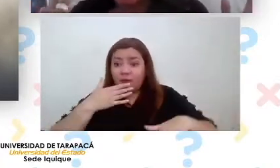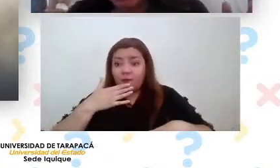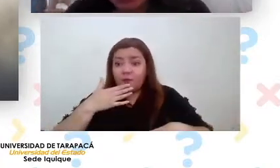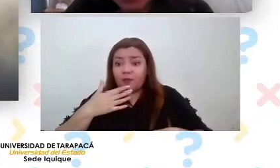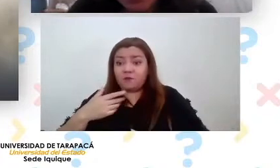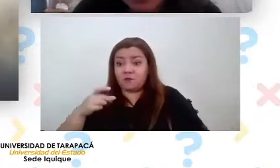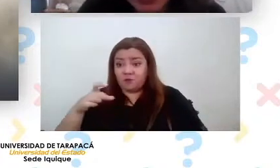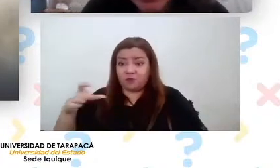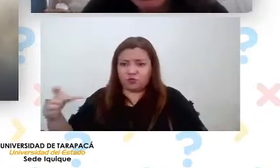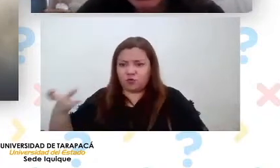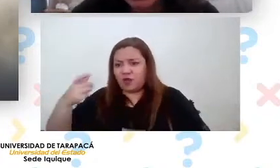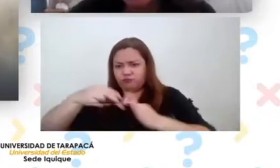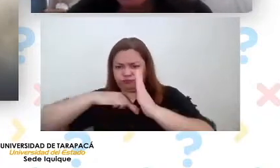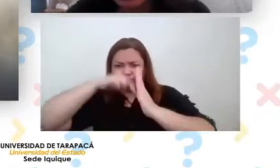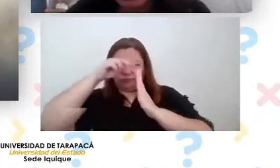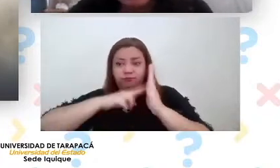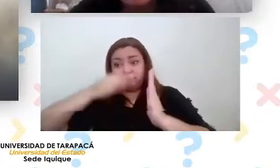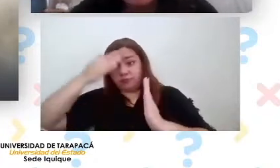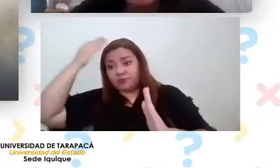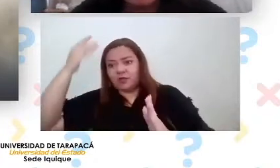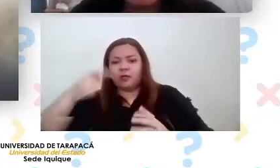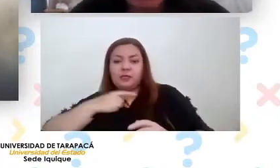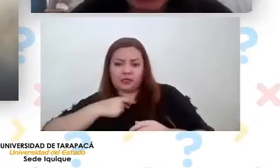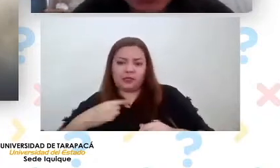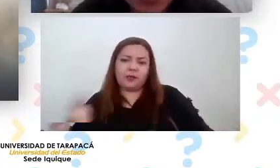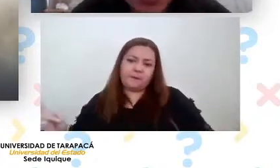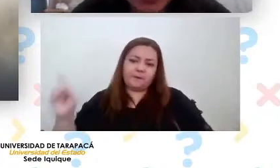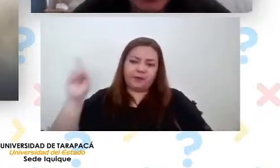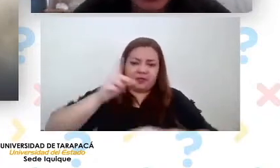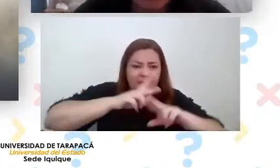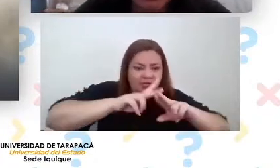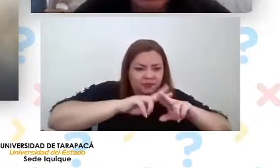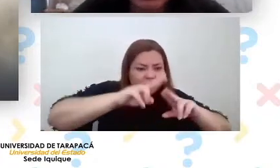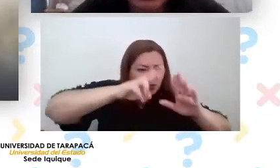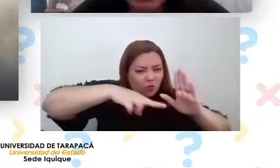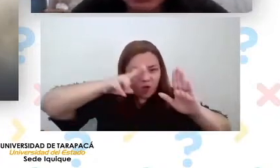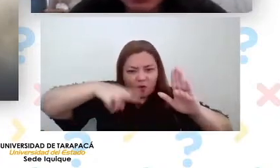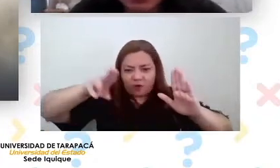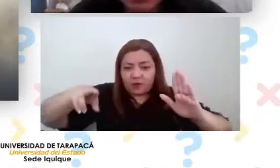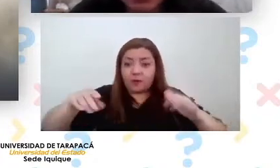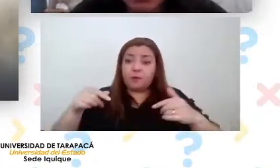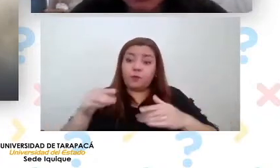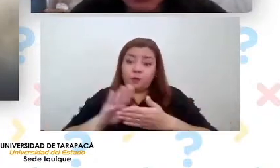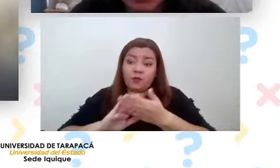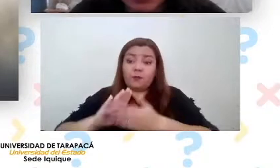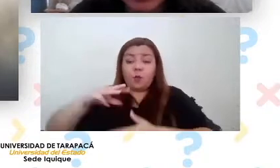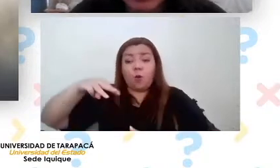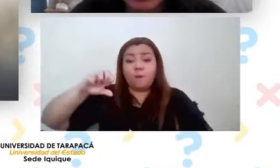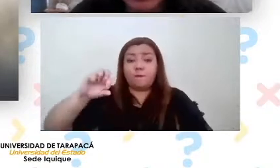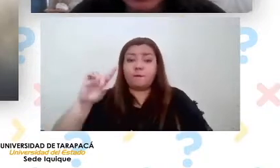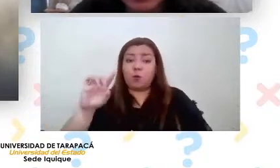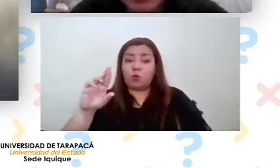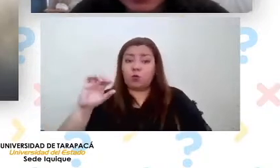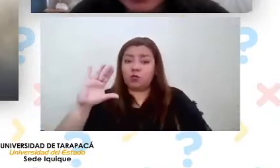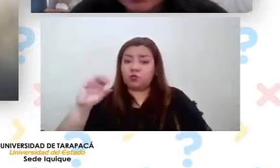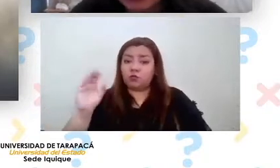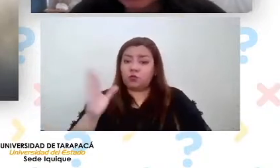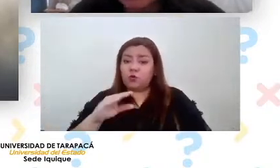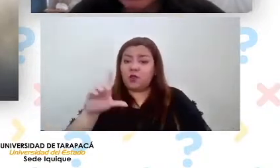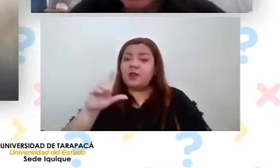obra en este caso Mauricio Lacrampete y Sebastián Arriagada